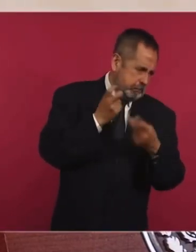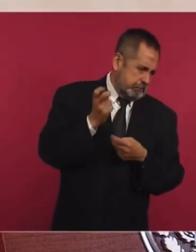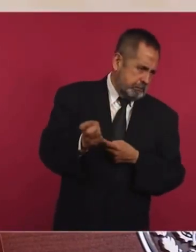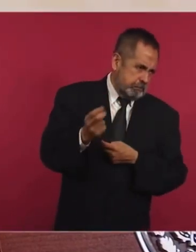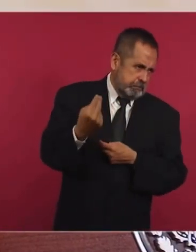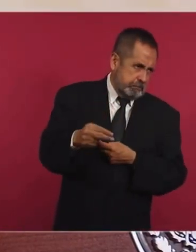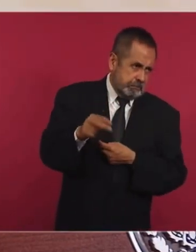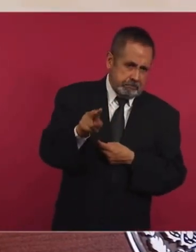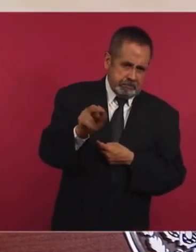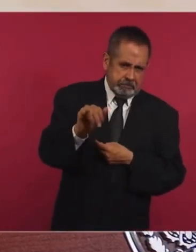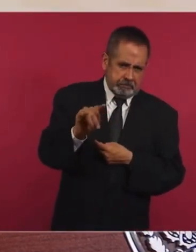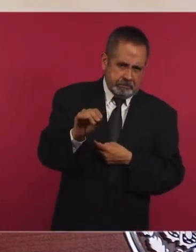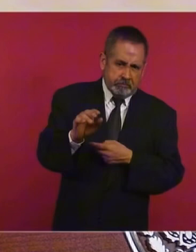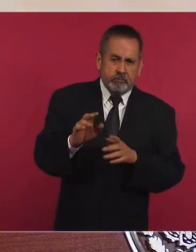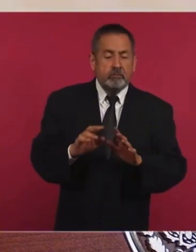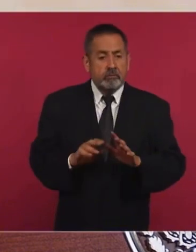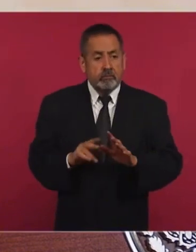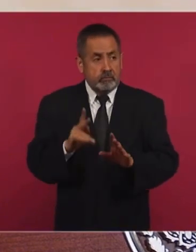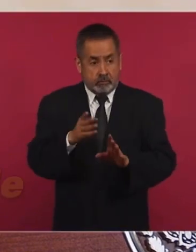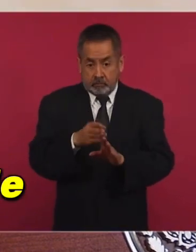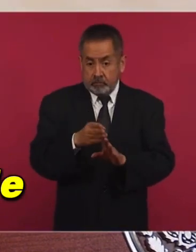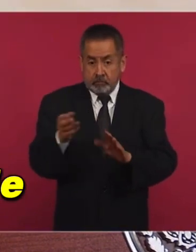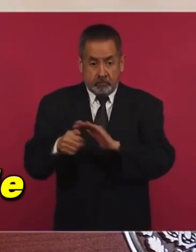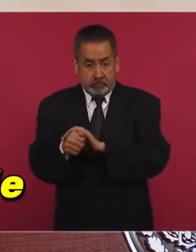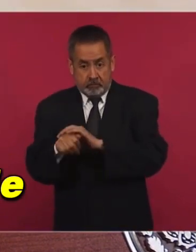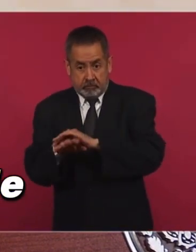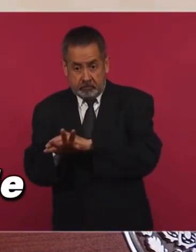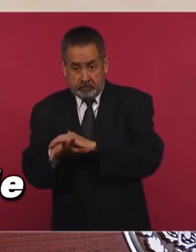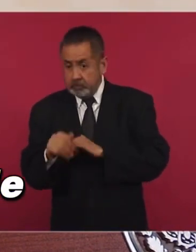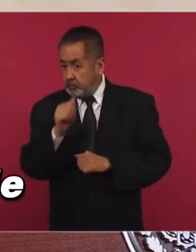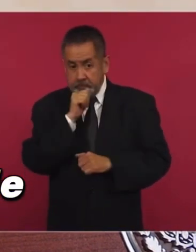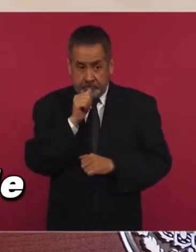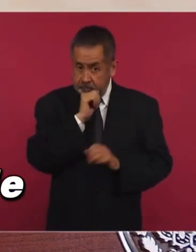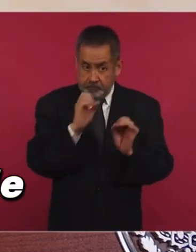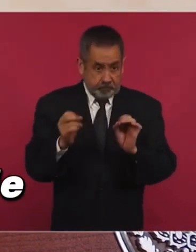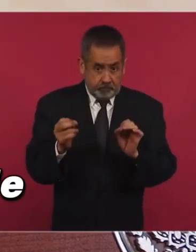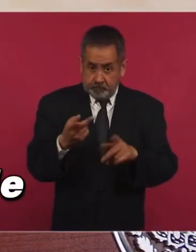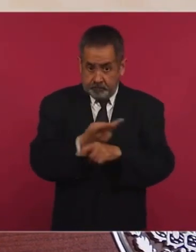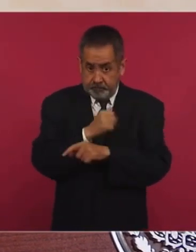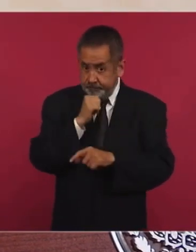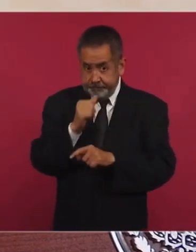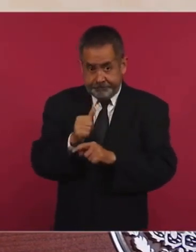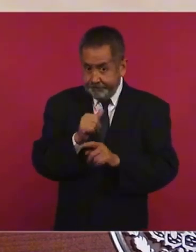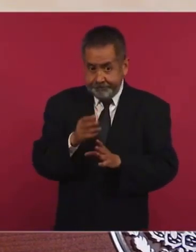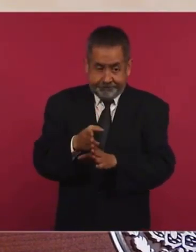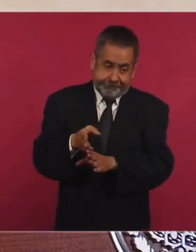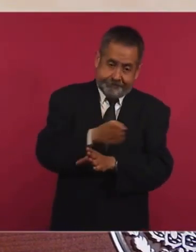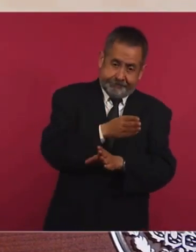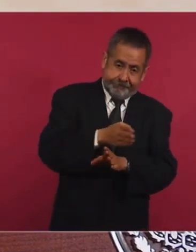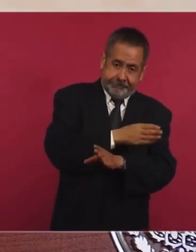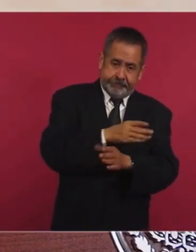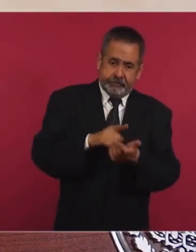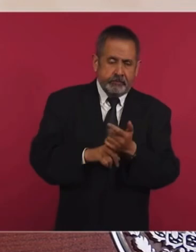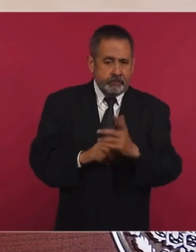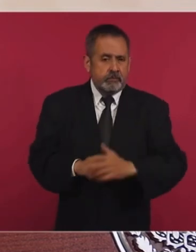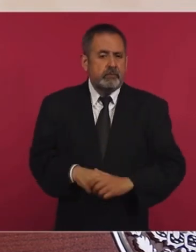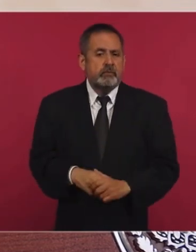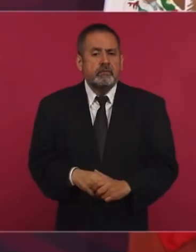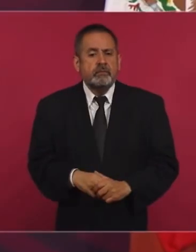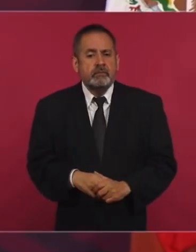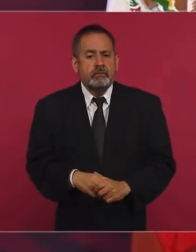pero no había sucedido lo de Ayotzinapa. Entonces,